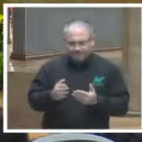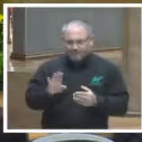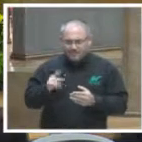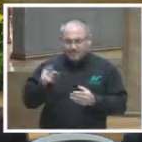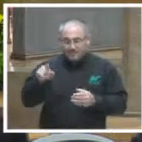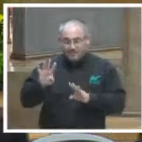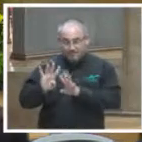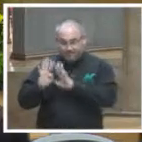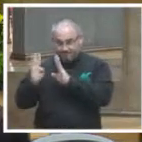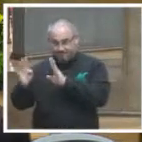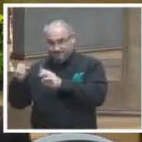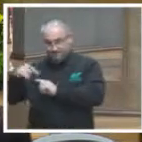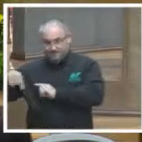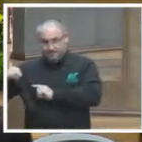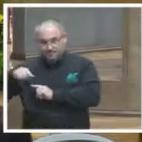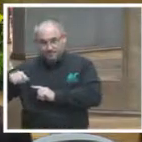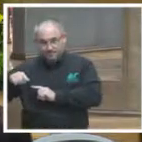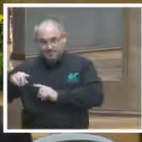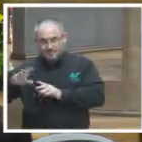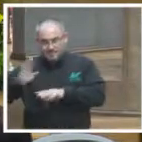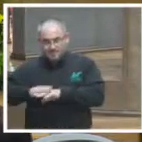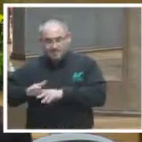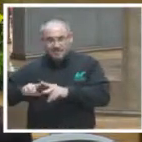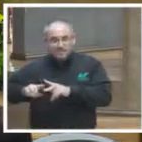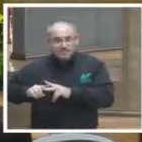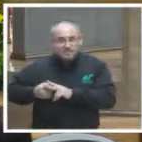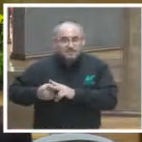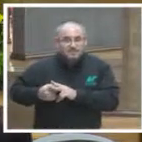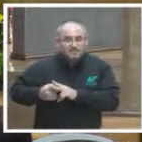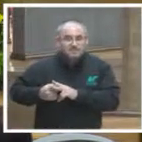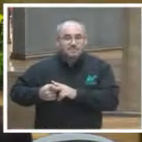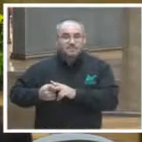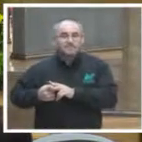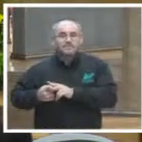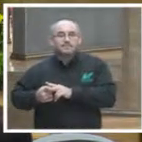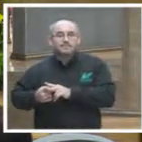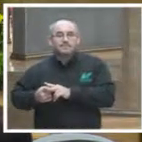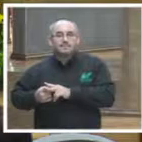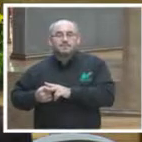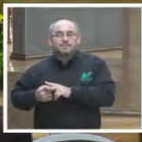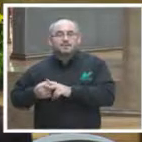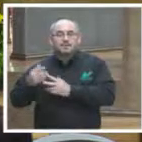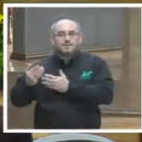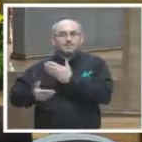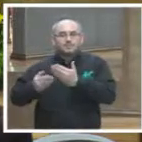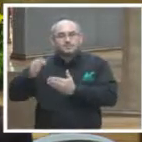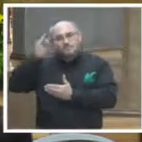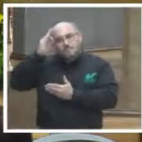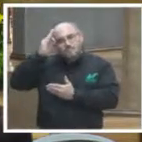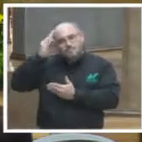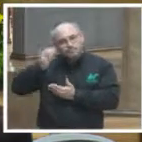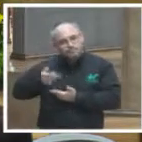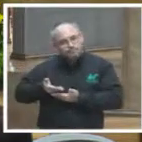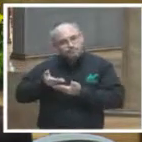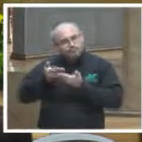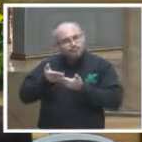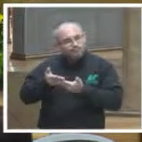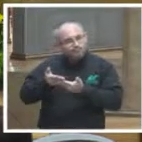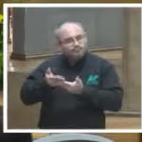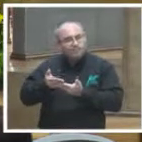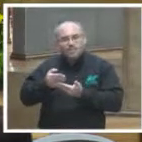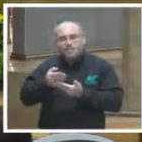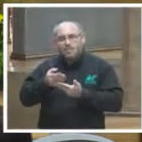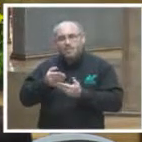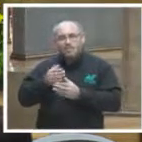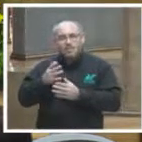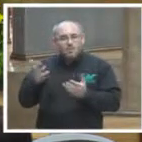tribunales el principal el principal servicio público el principal bien